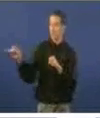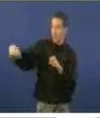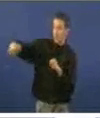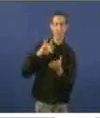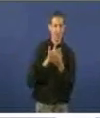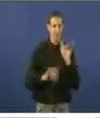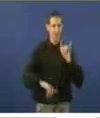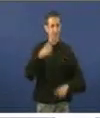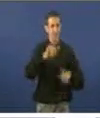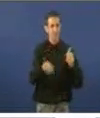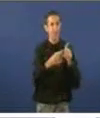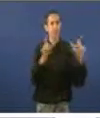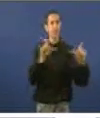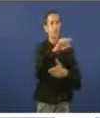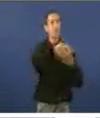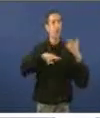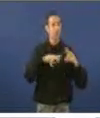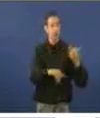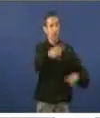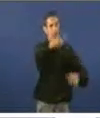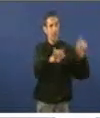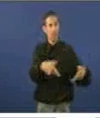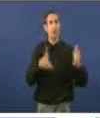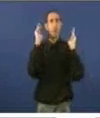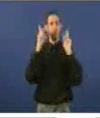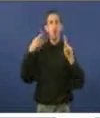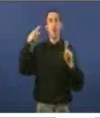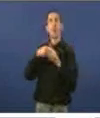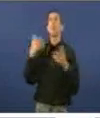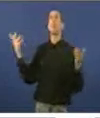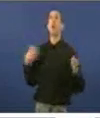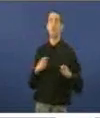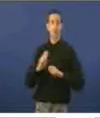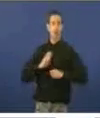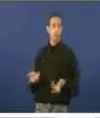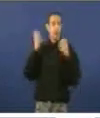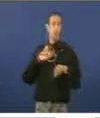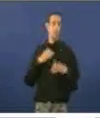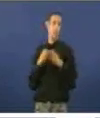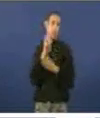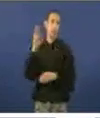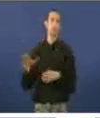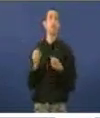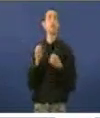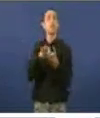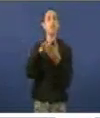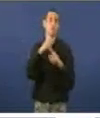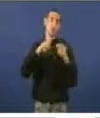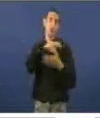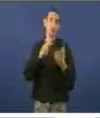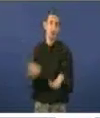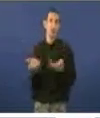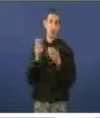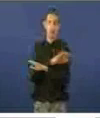utilizan a compañía da radiotelevisión de Galiza ao servizo do Partido Popular e ao servizo da Xunta. E que non se xan capaces